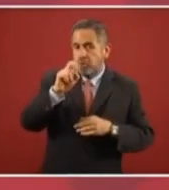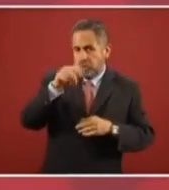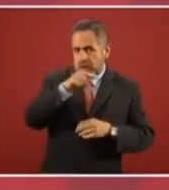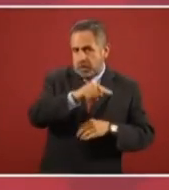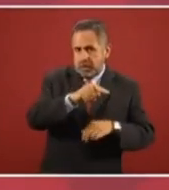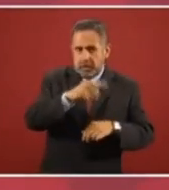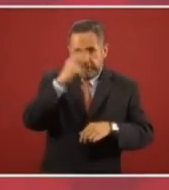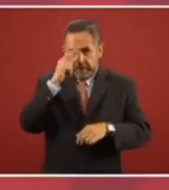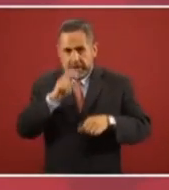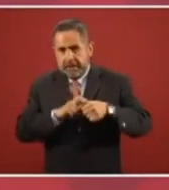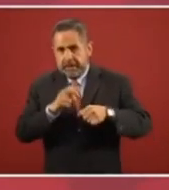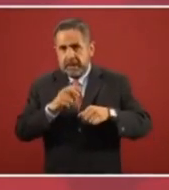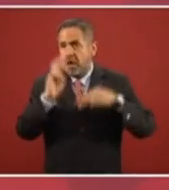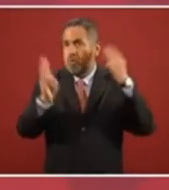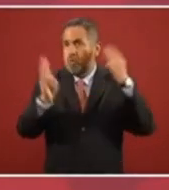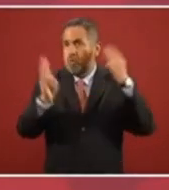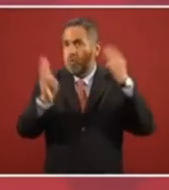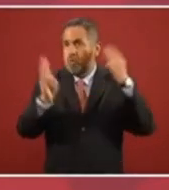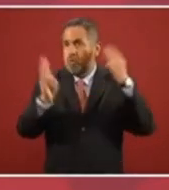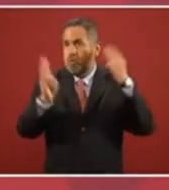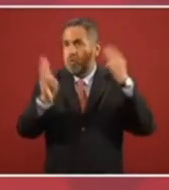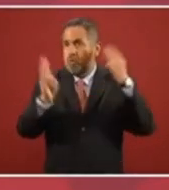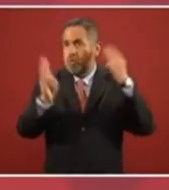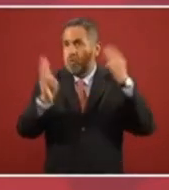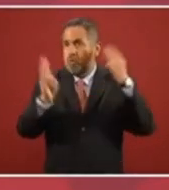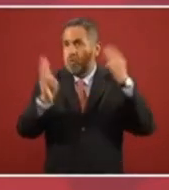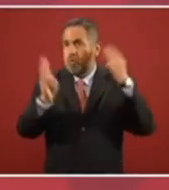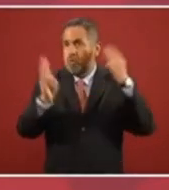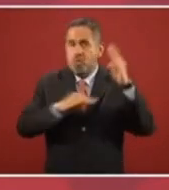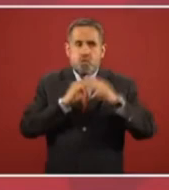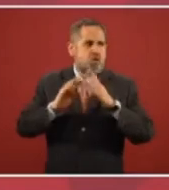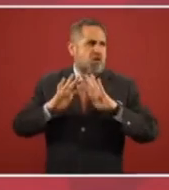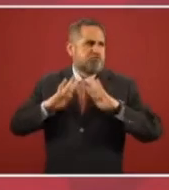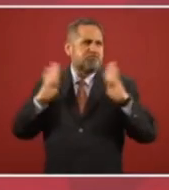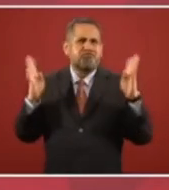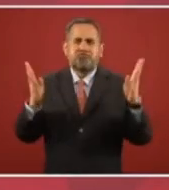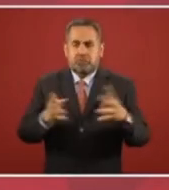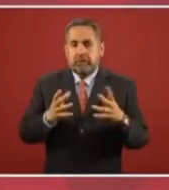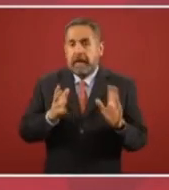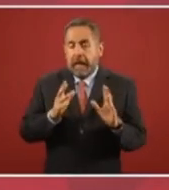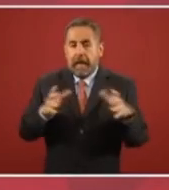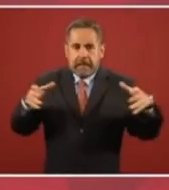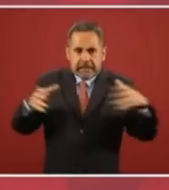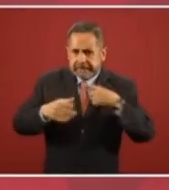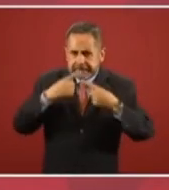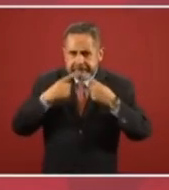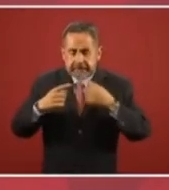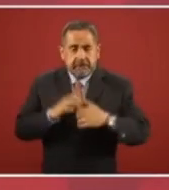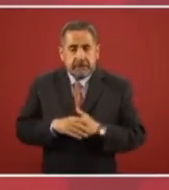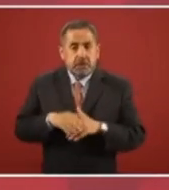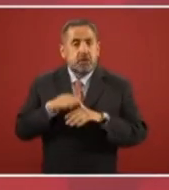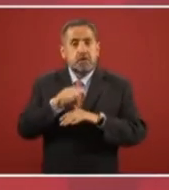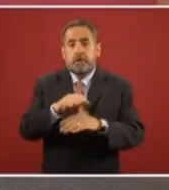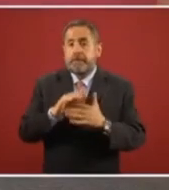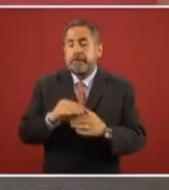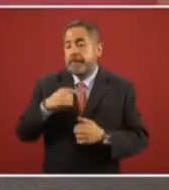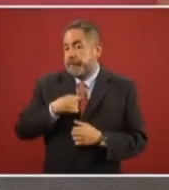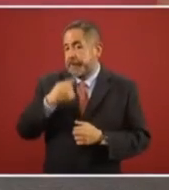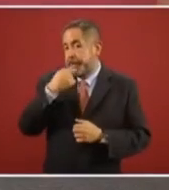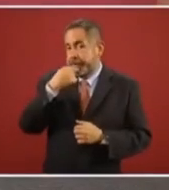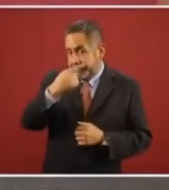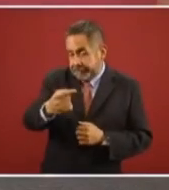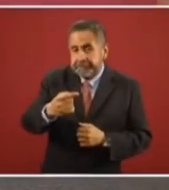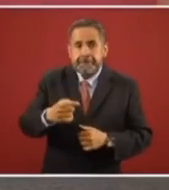México en el mundo... ...of Mexico in the world... ...hablaba yo de